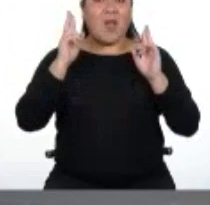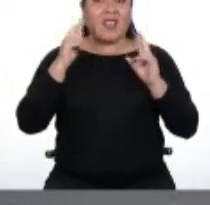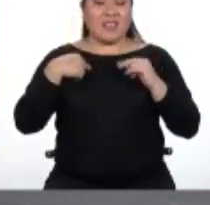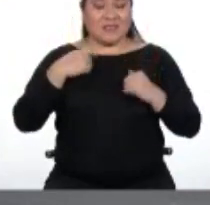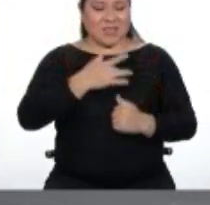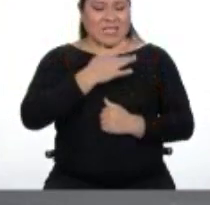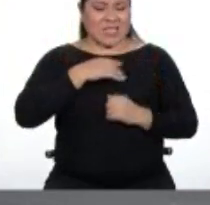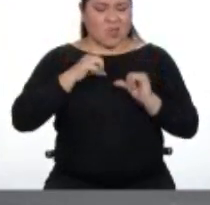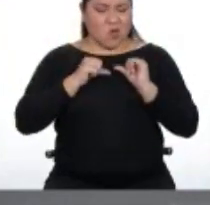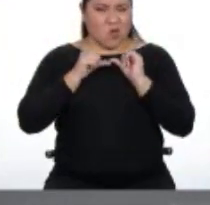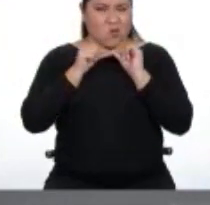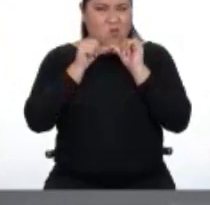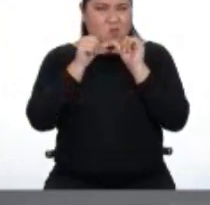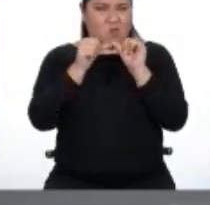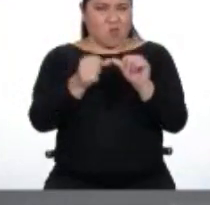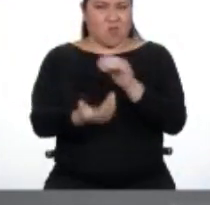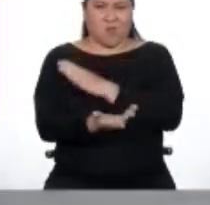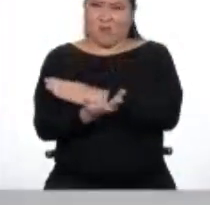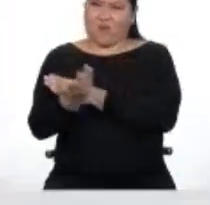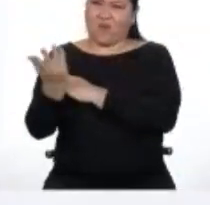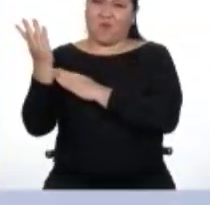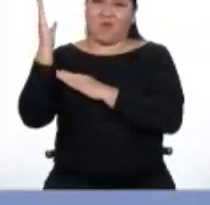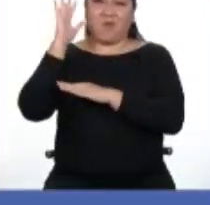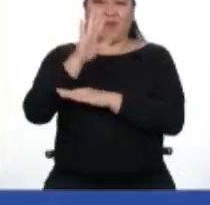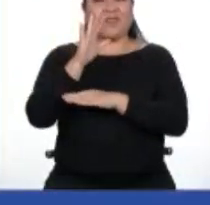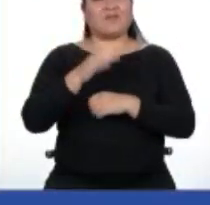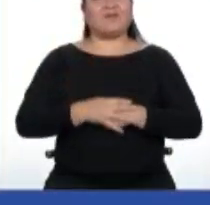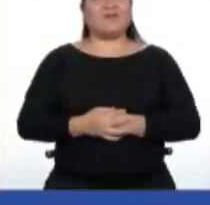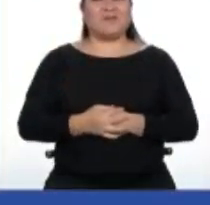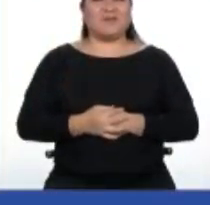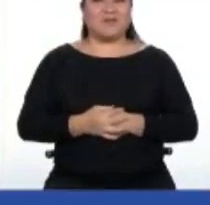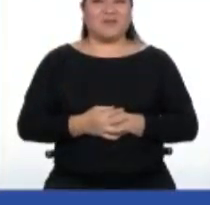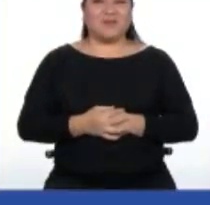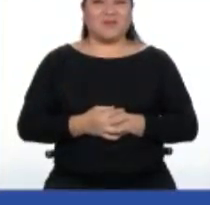sensación durante todo el día. ¡Gracias!